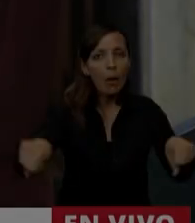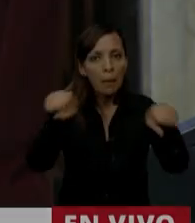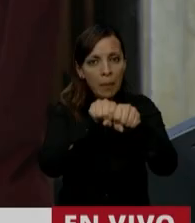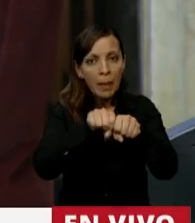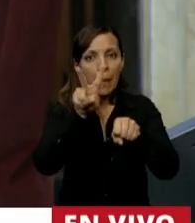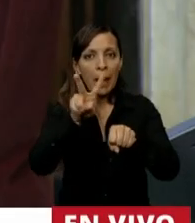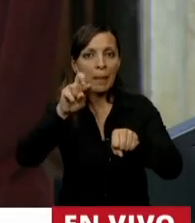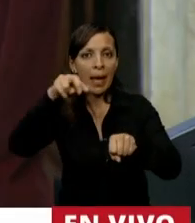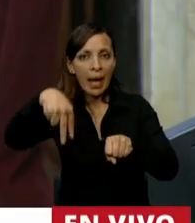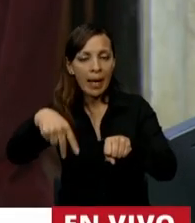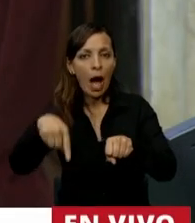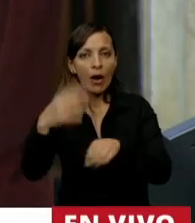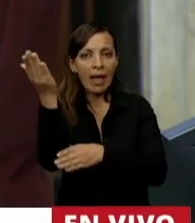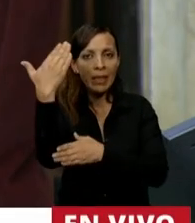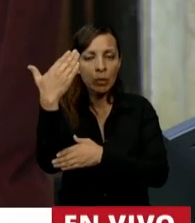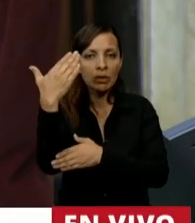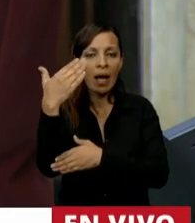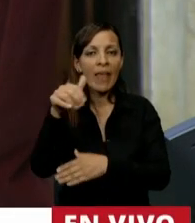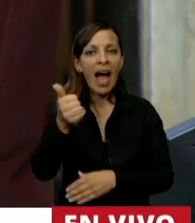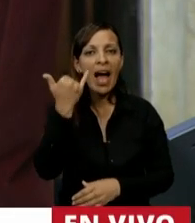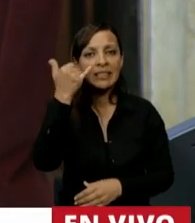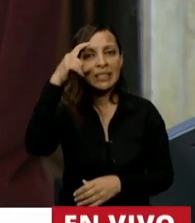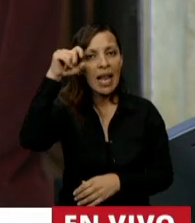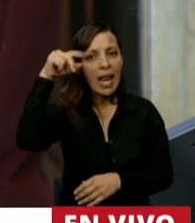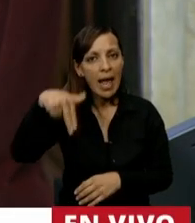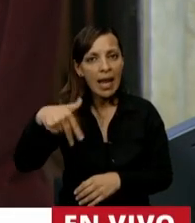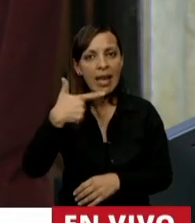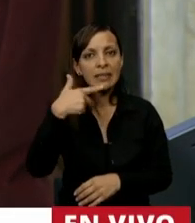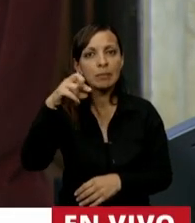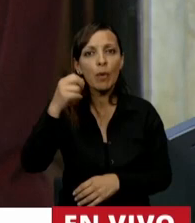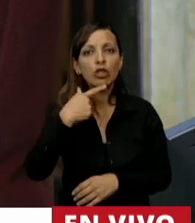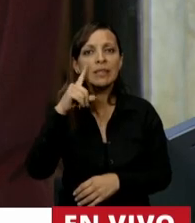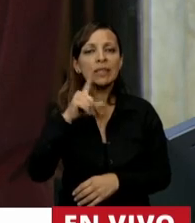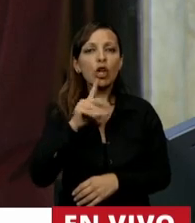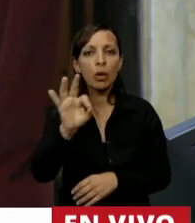Tiene la palabra la diputada Ayelen Espósito.